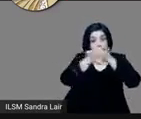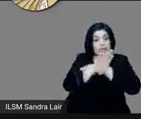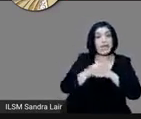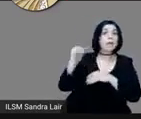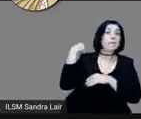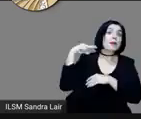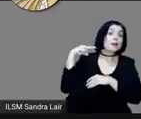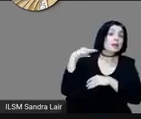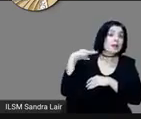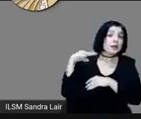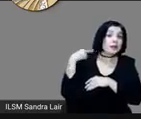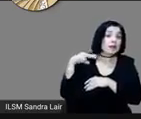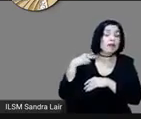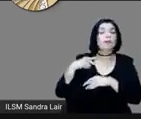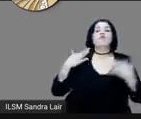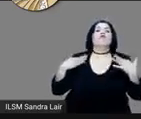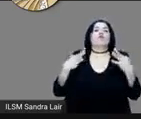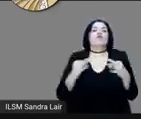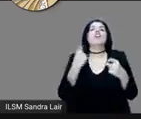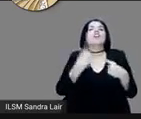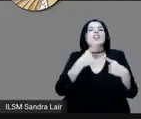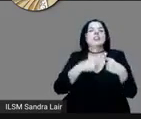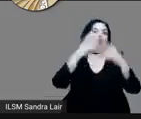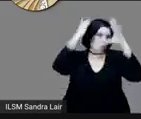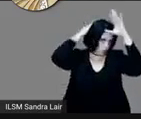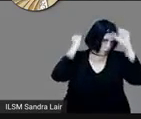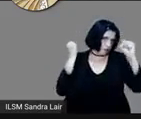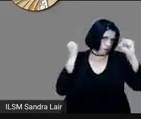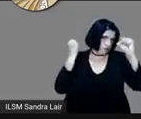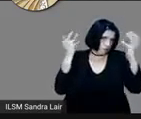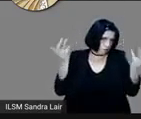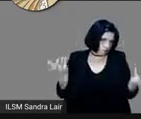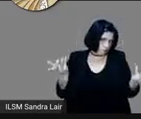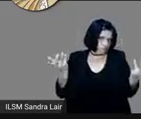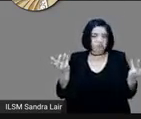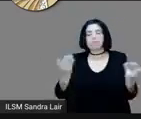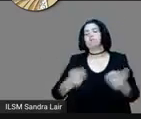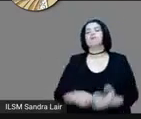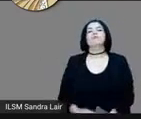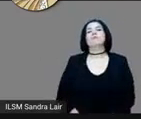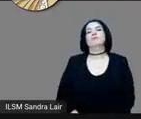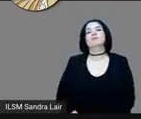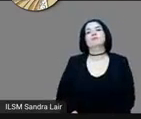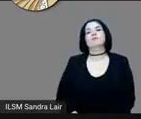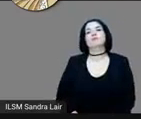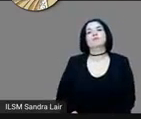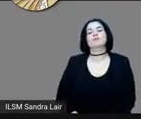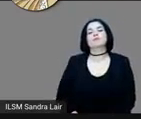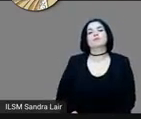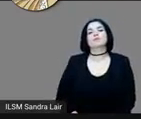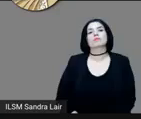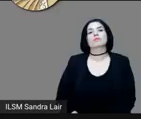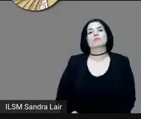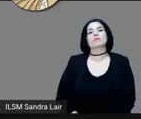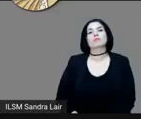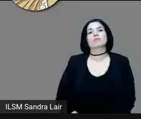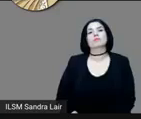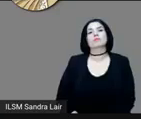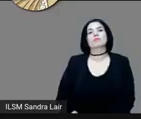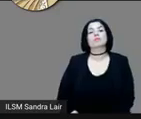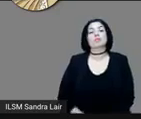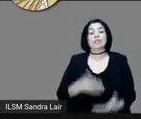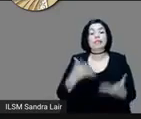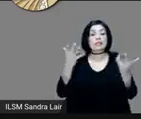fundada por Cortés, y allí va a darse cuenta, le avisan